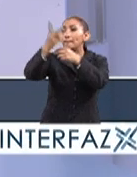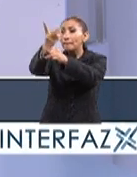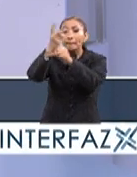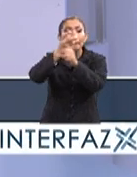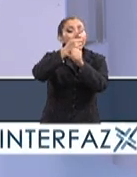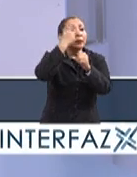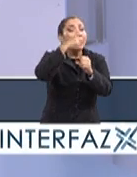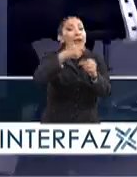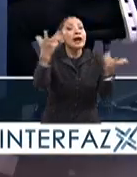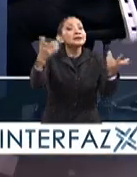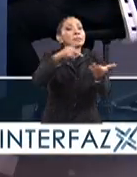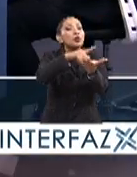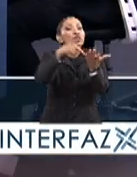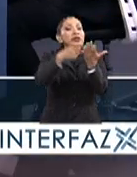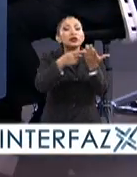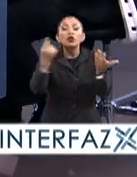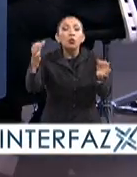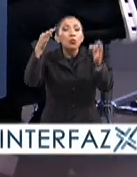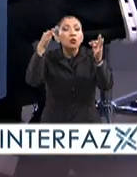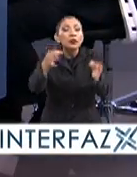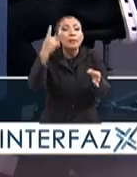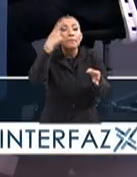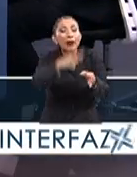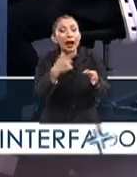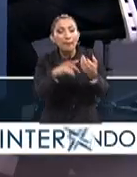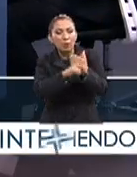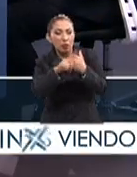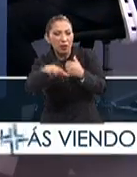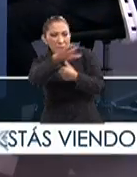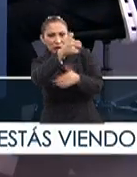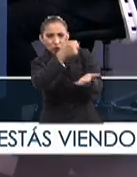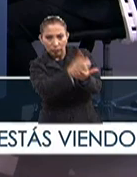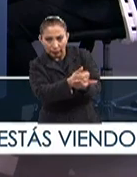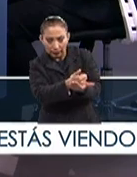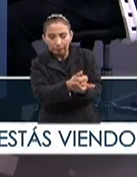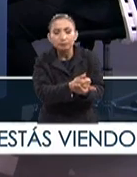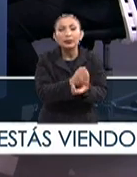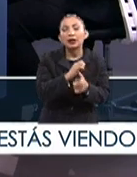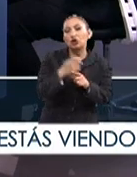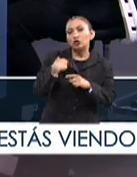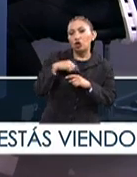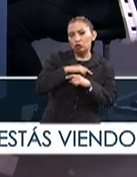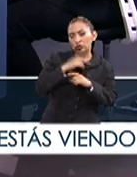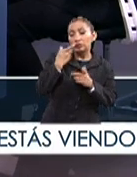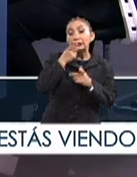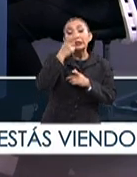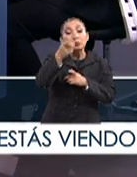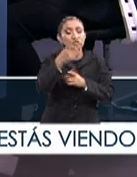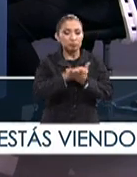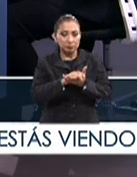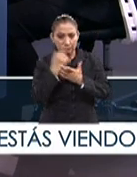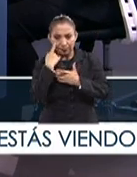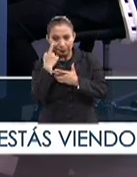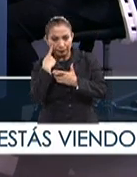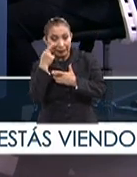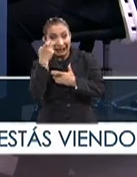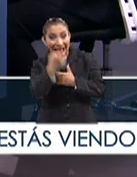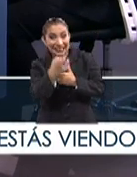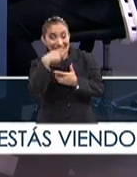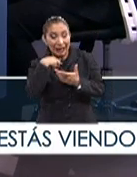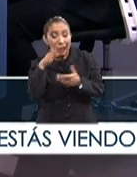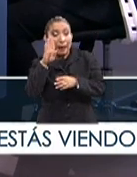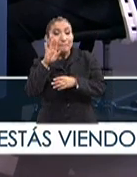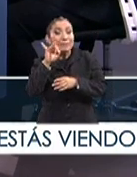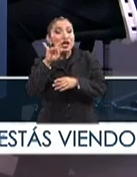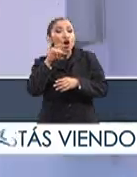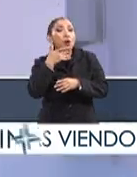precisamente en proyectos que fueran pertinentes para las problemáticas de la ciudad. Entonces nosotros lo que les planteamos es que con este tipo de